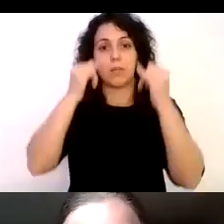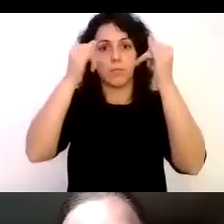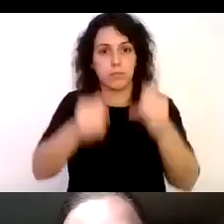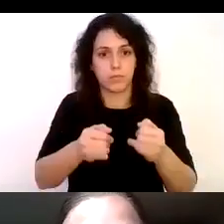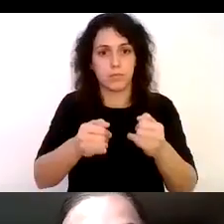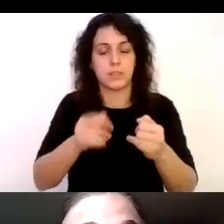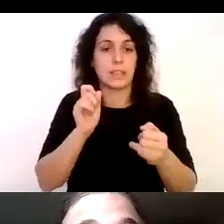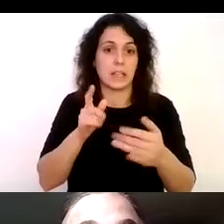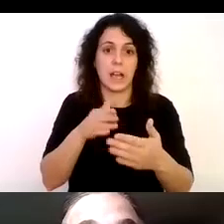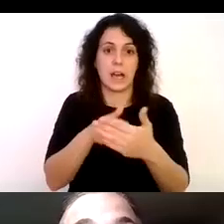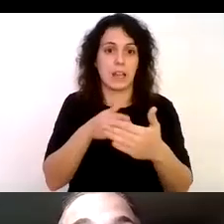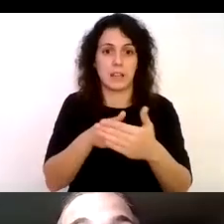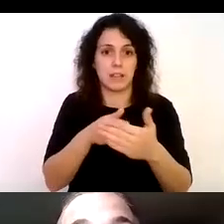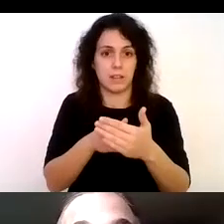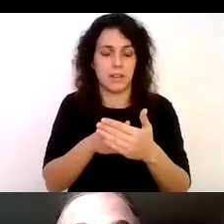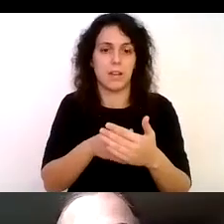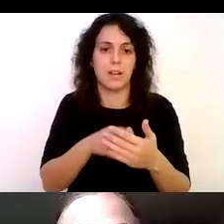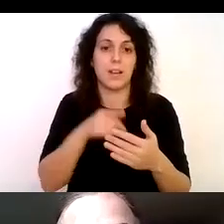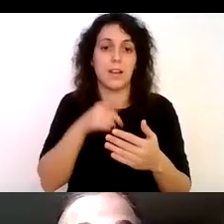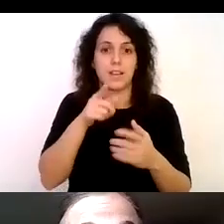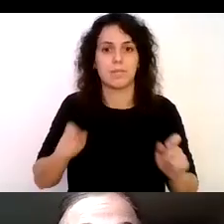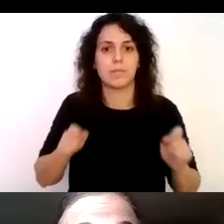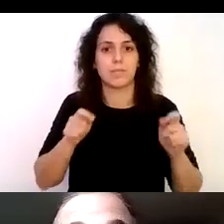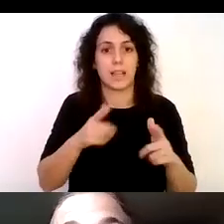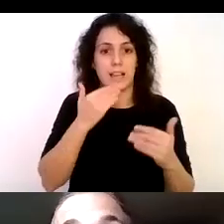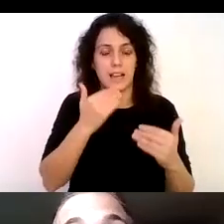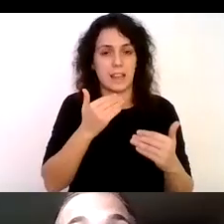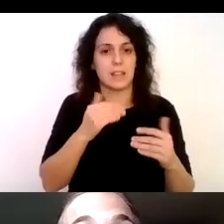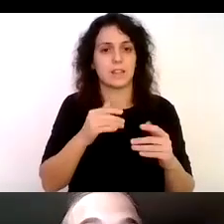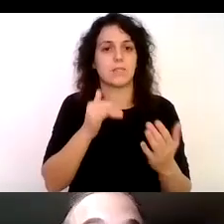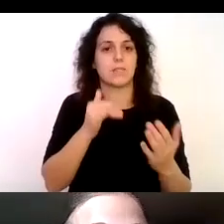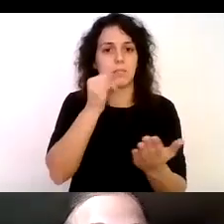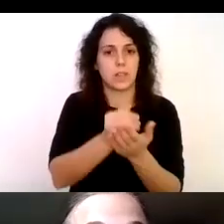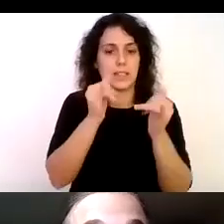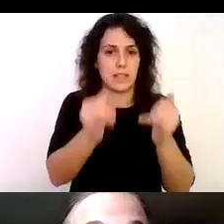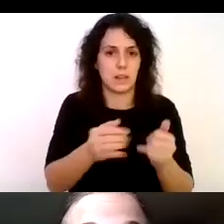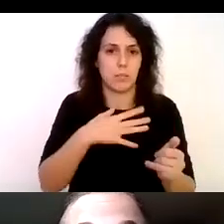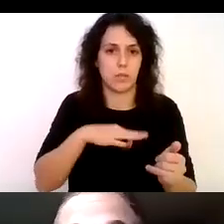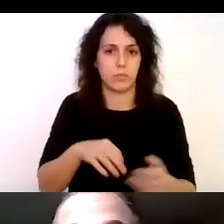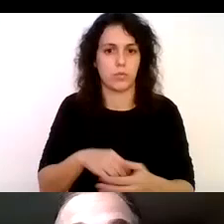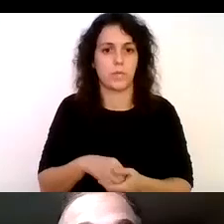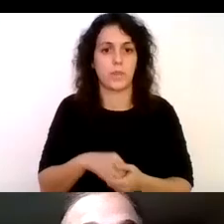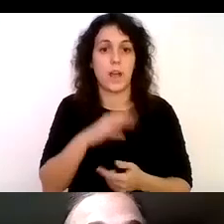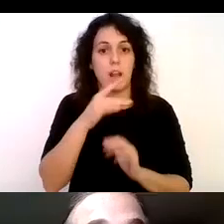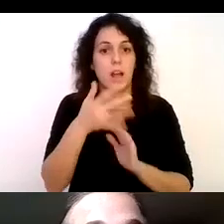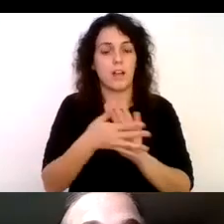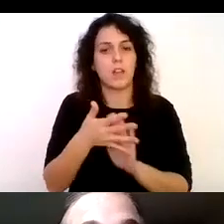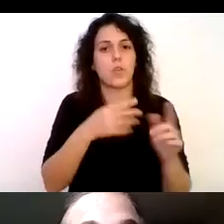entonces un poco de eso que les voy a estar hablando a través de distintos programas